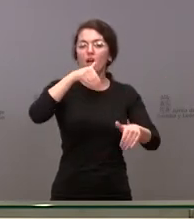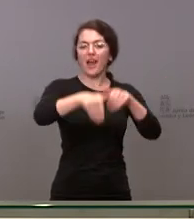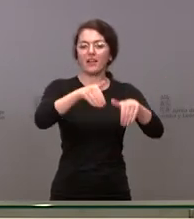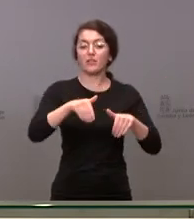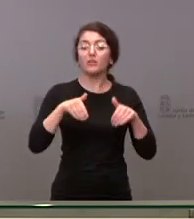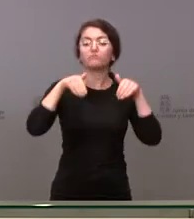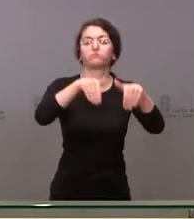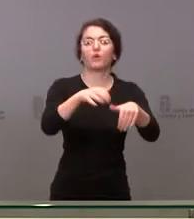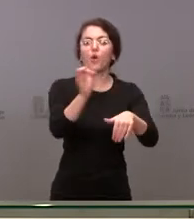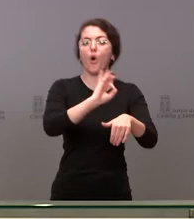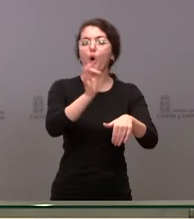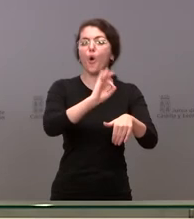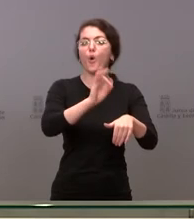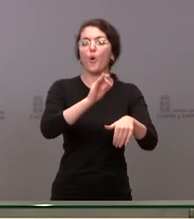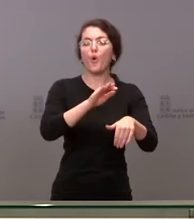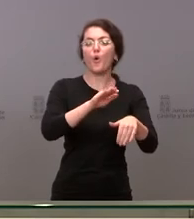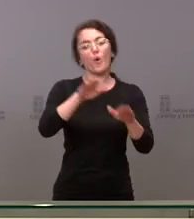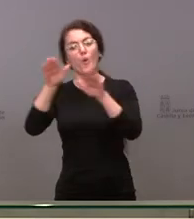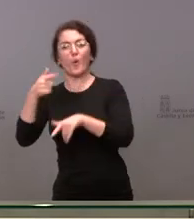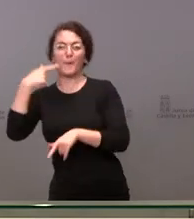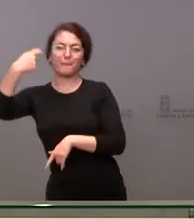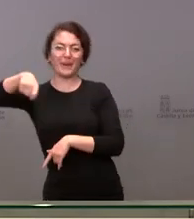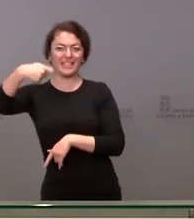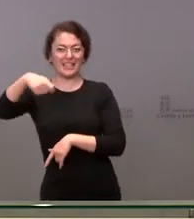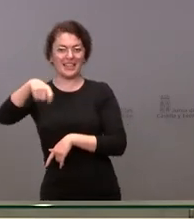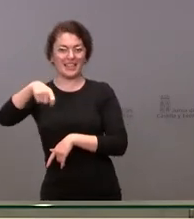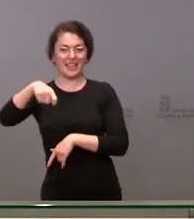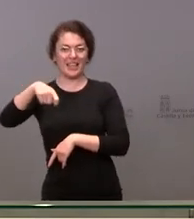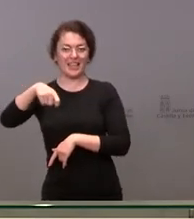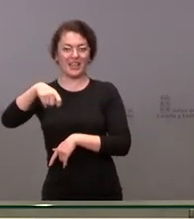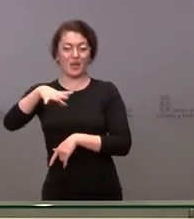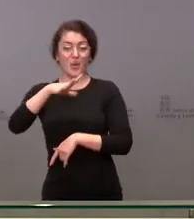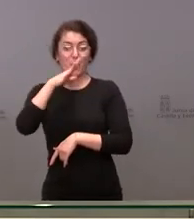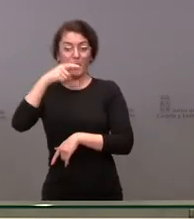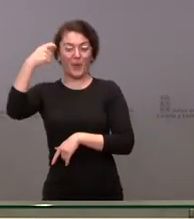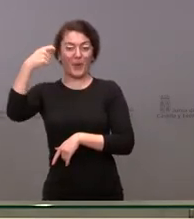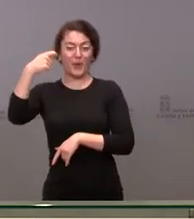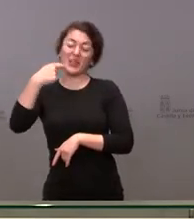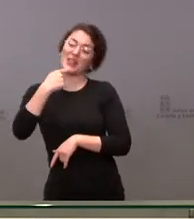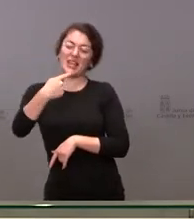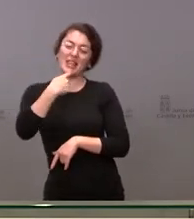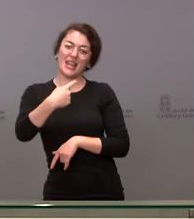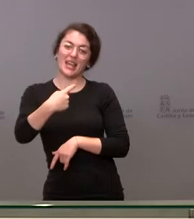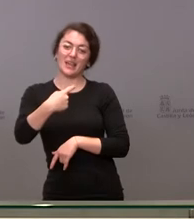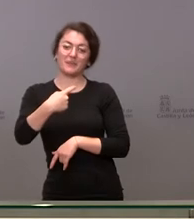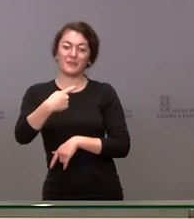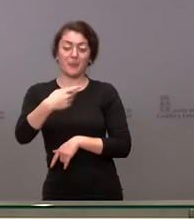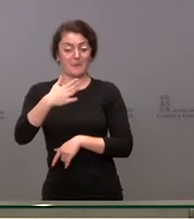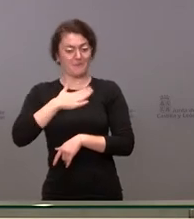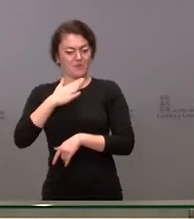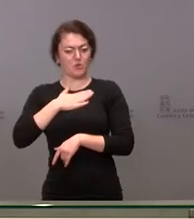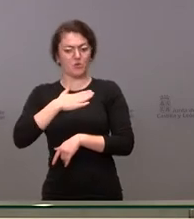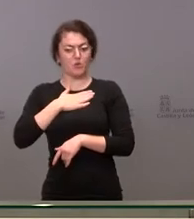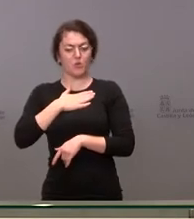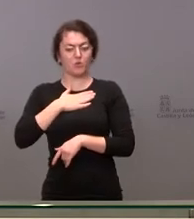¿O está del lado del presidente en el sentido de que legítimamente él pueda decir no me limite usted la potestad que yo tengo